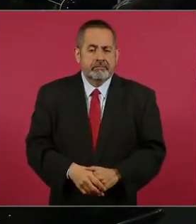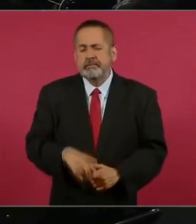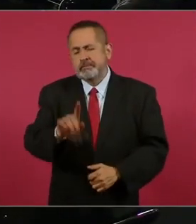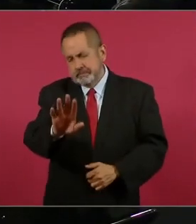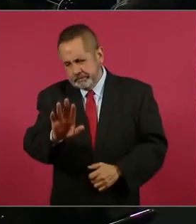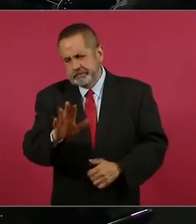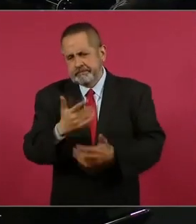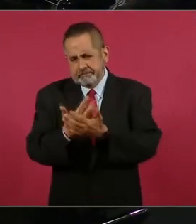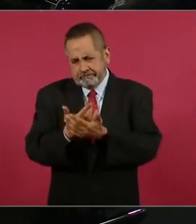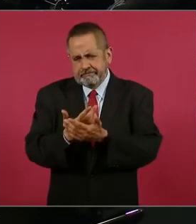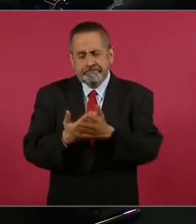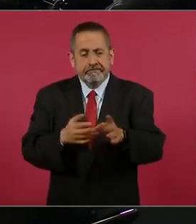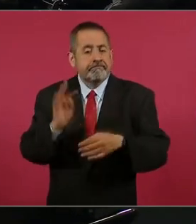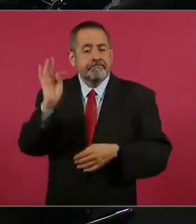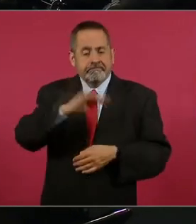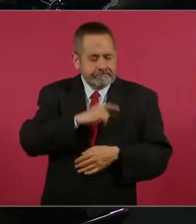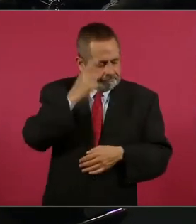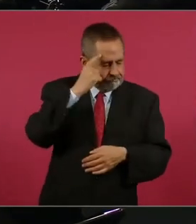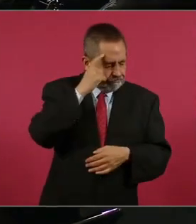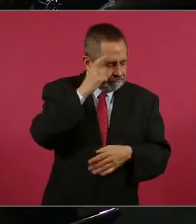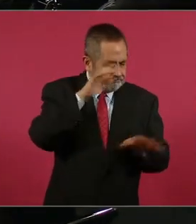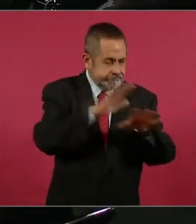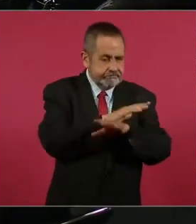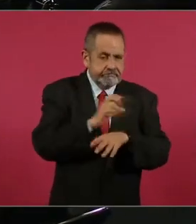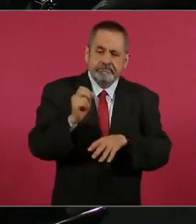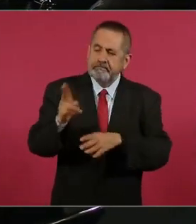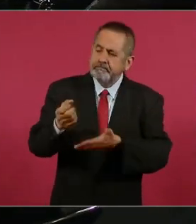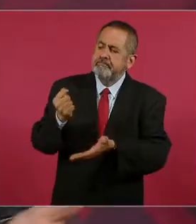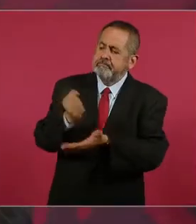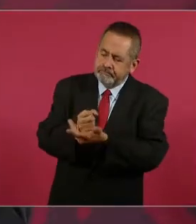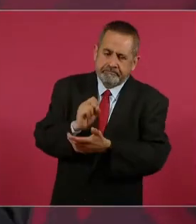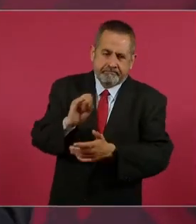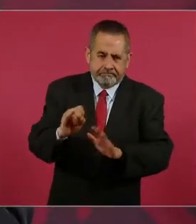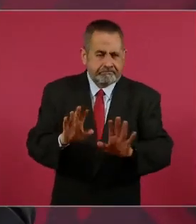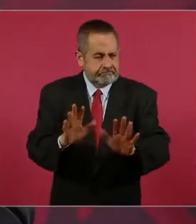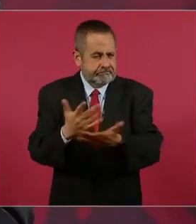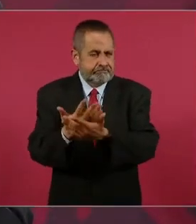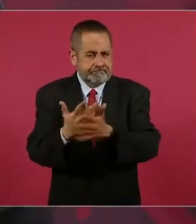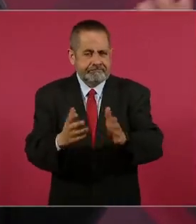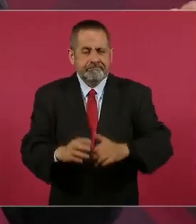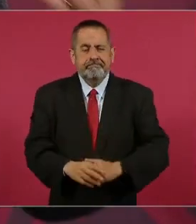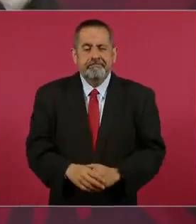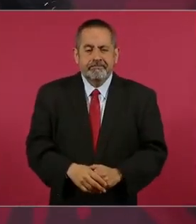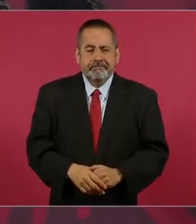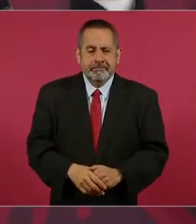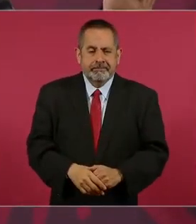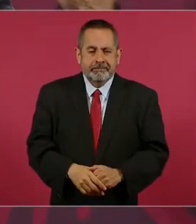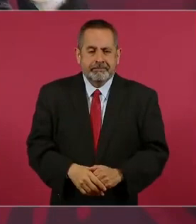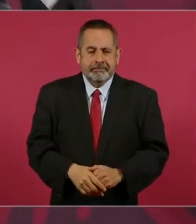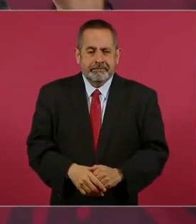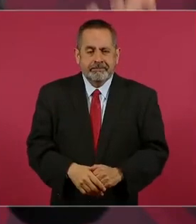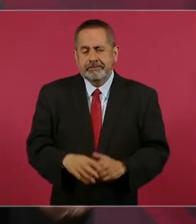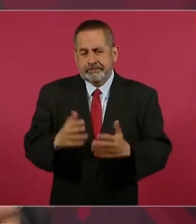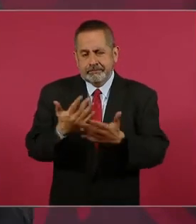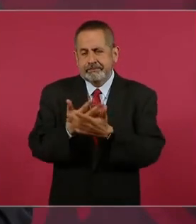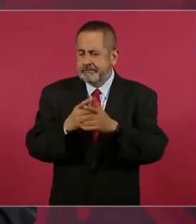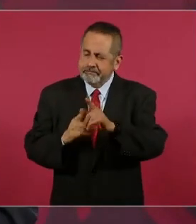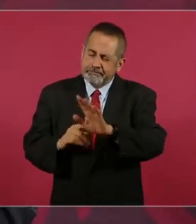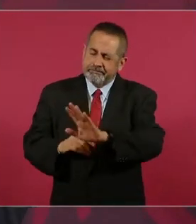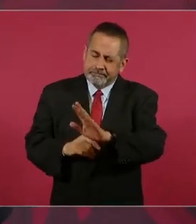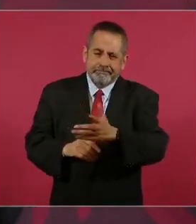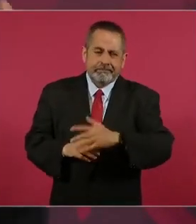vamos a esperar, ¿qué tal que cambien de parecer? O sea, si ya ahora entraron,